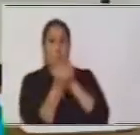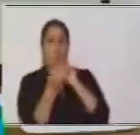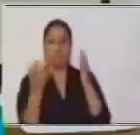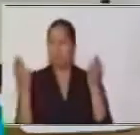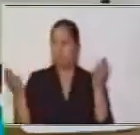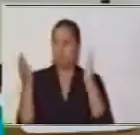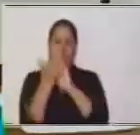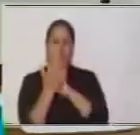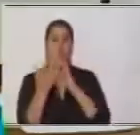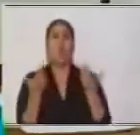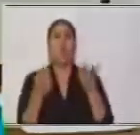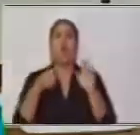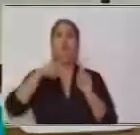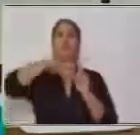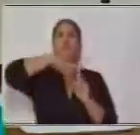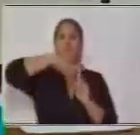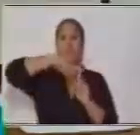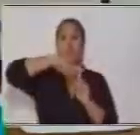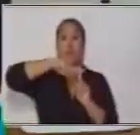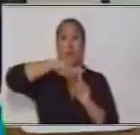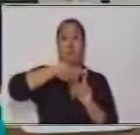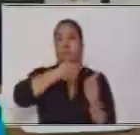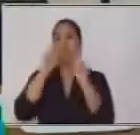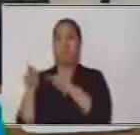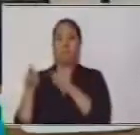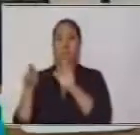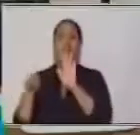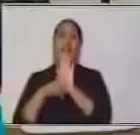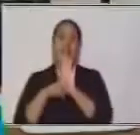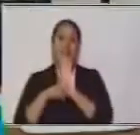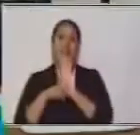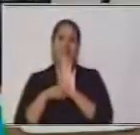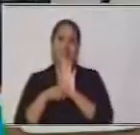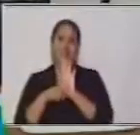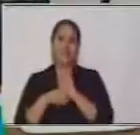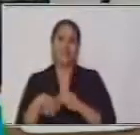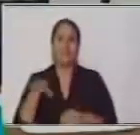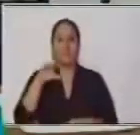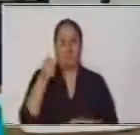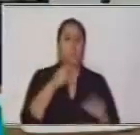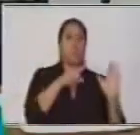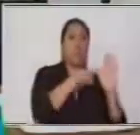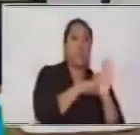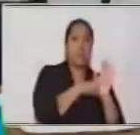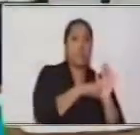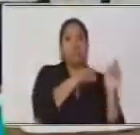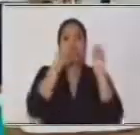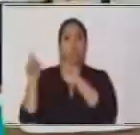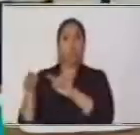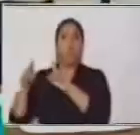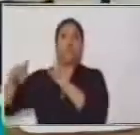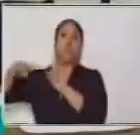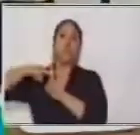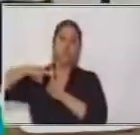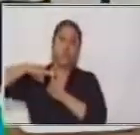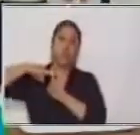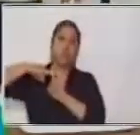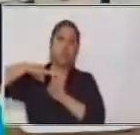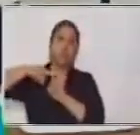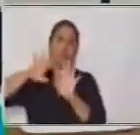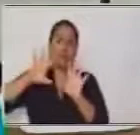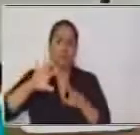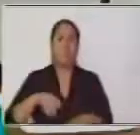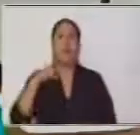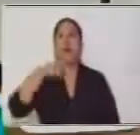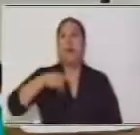Restar. Y lo contrario de restar, sumar. En este caso, estoy multiplicando. Entonces, ¿cuál es lo contrario de multiplicar?